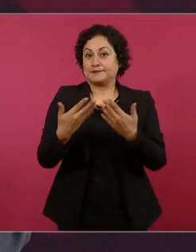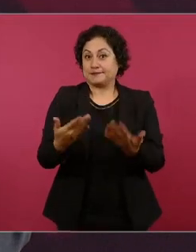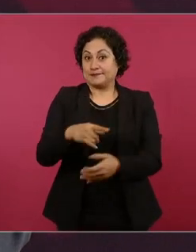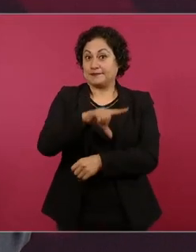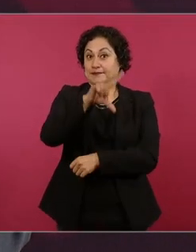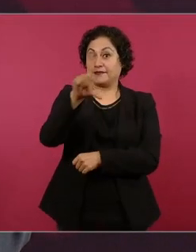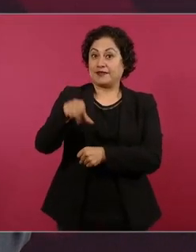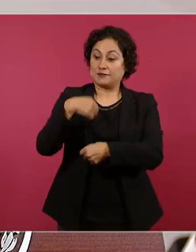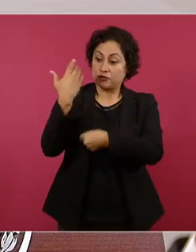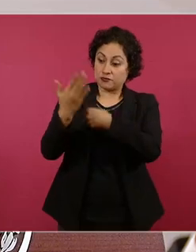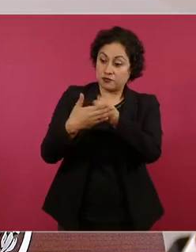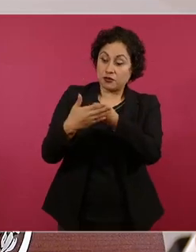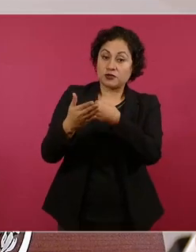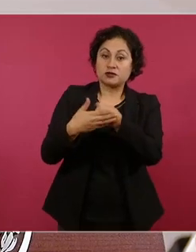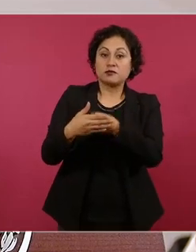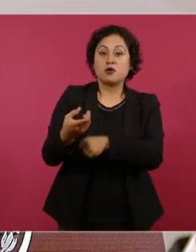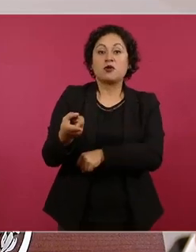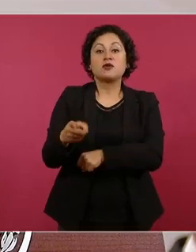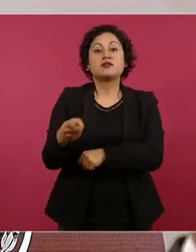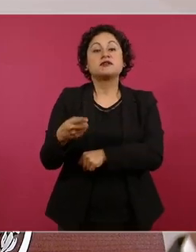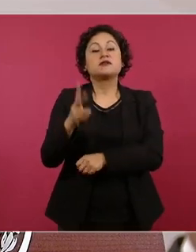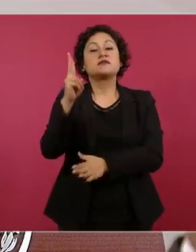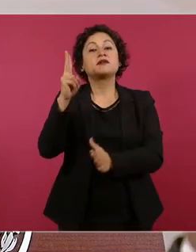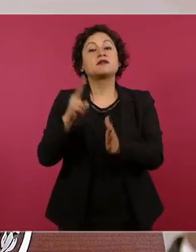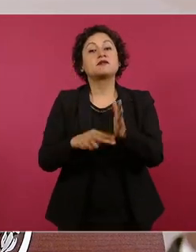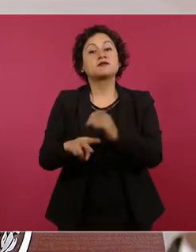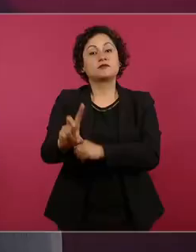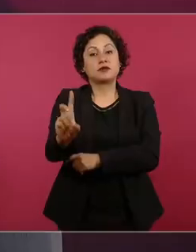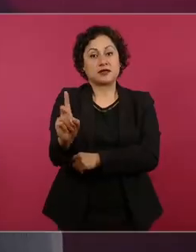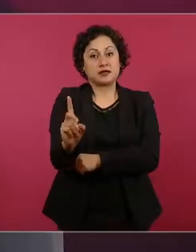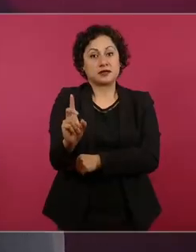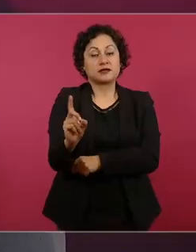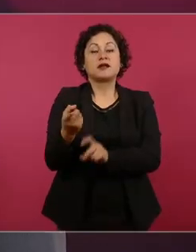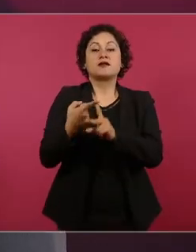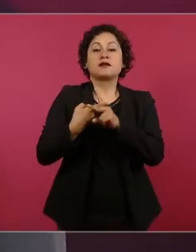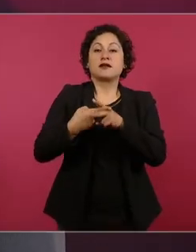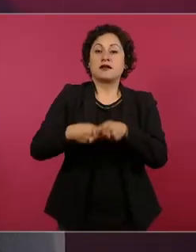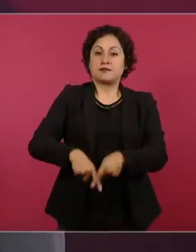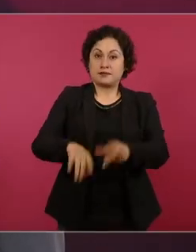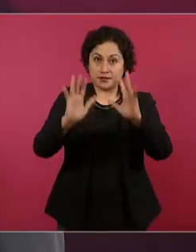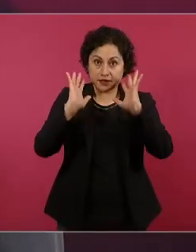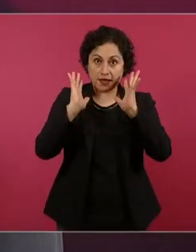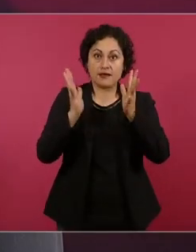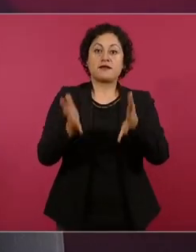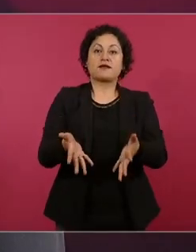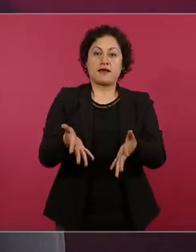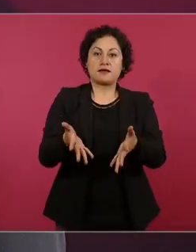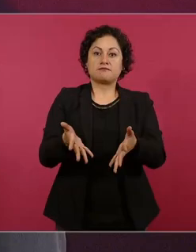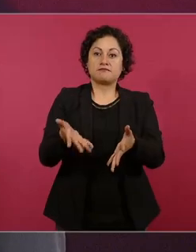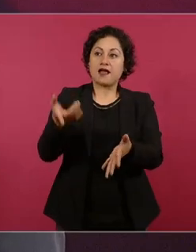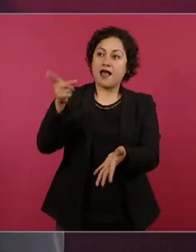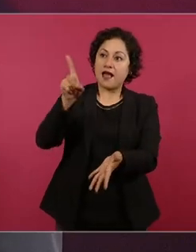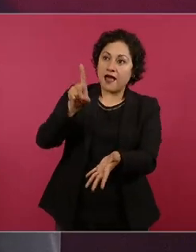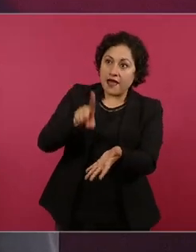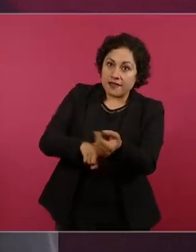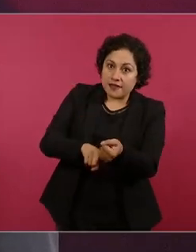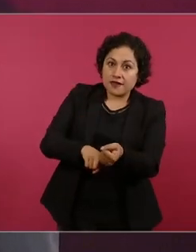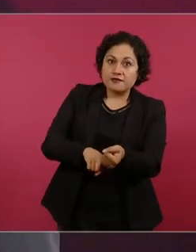2030 administraremos y operaremos más de ocho mil